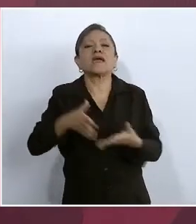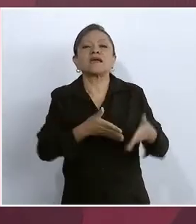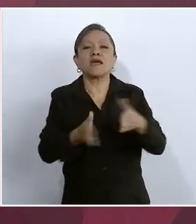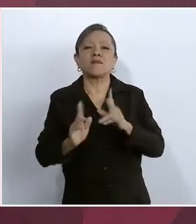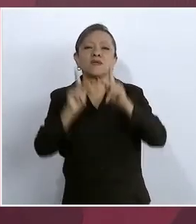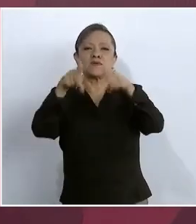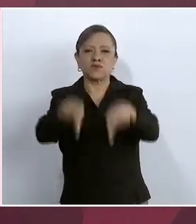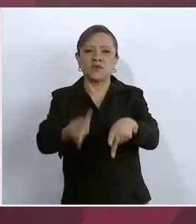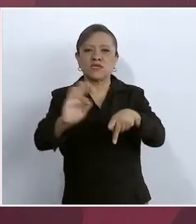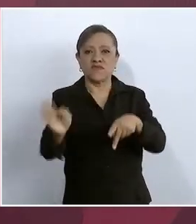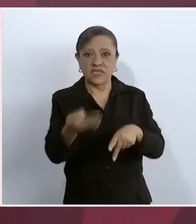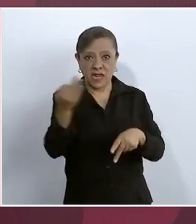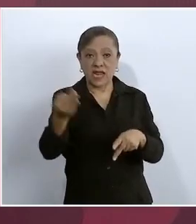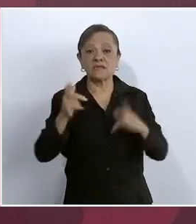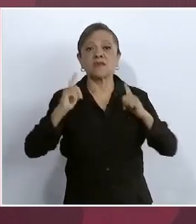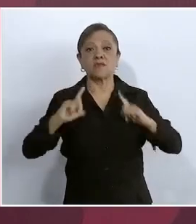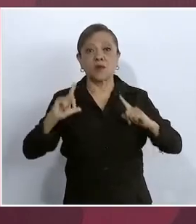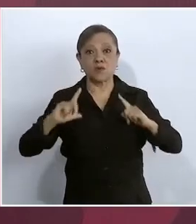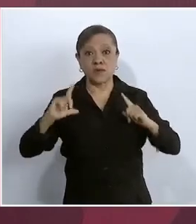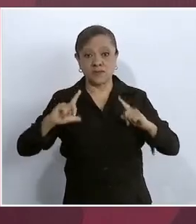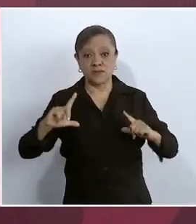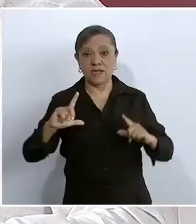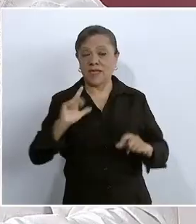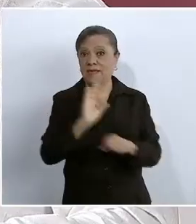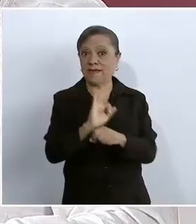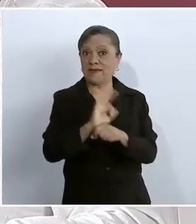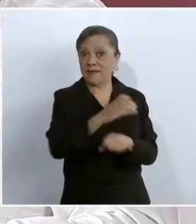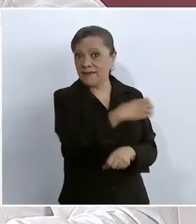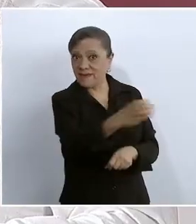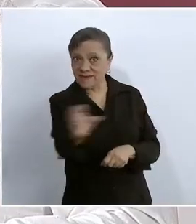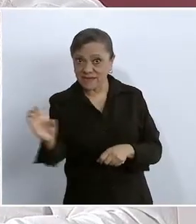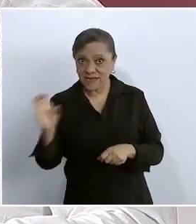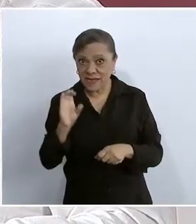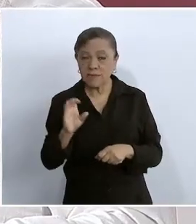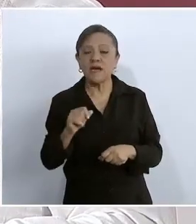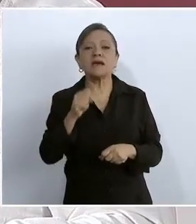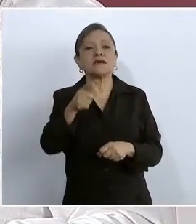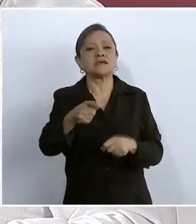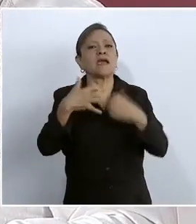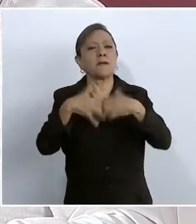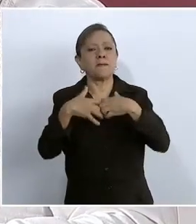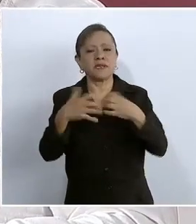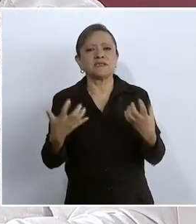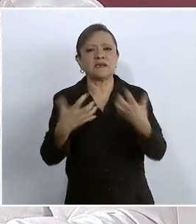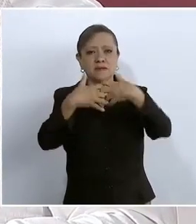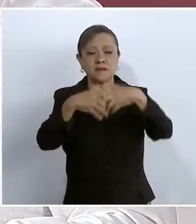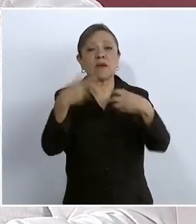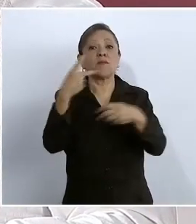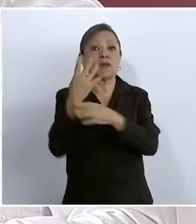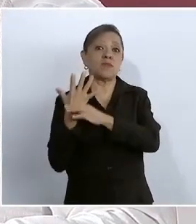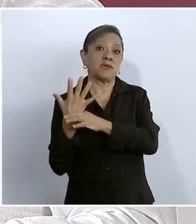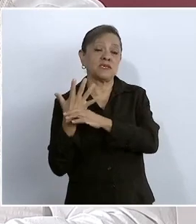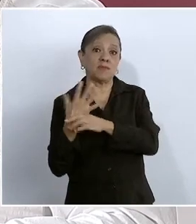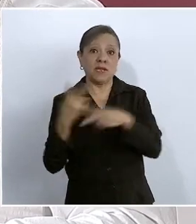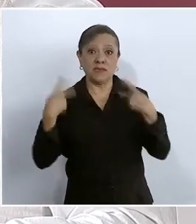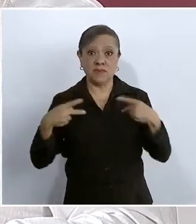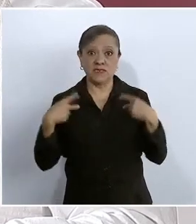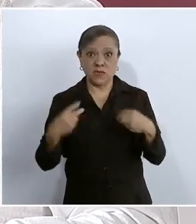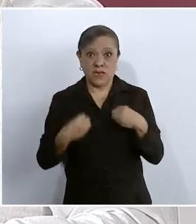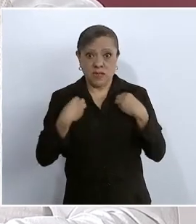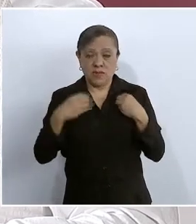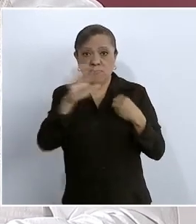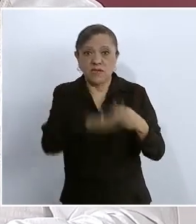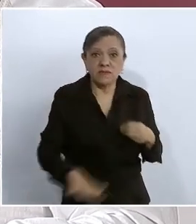Procuraduría Agraria, de las empresas constructoras, pero muy en especial de los habitantes del municipio de Tepoztlán y de sus